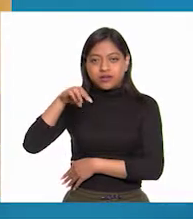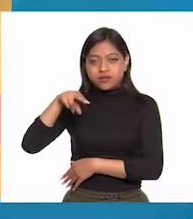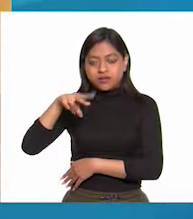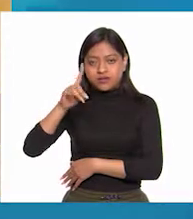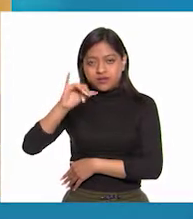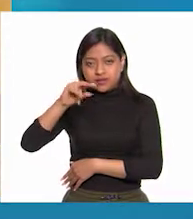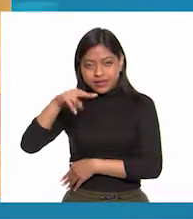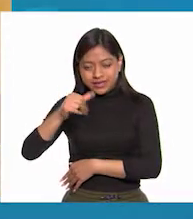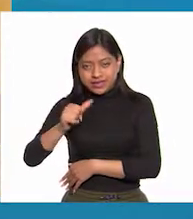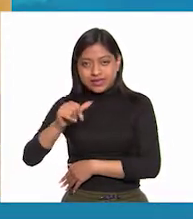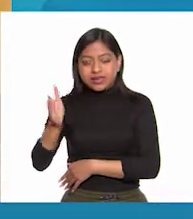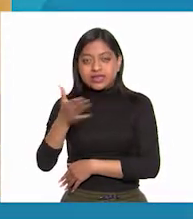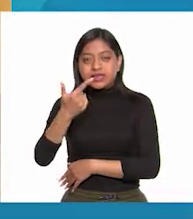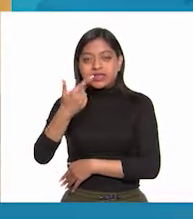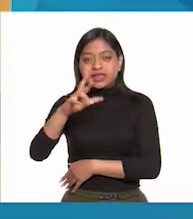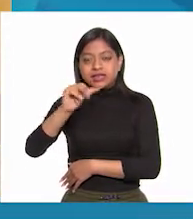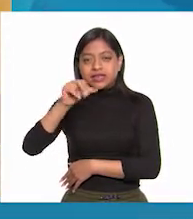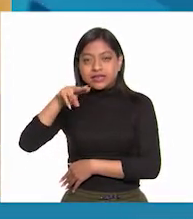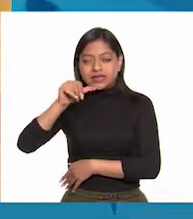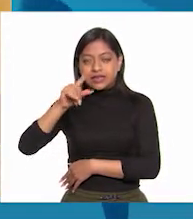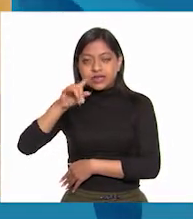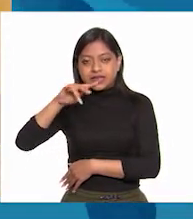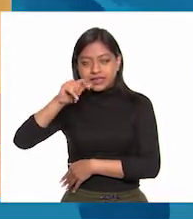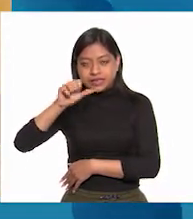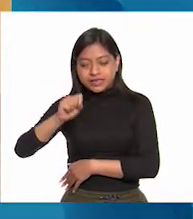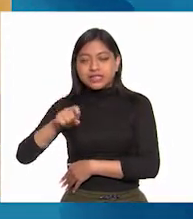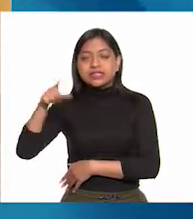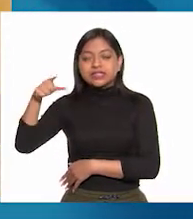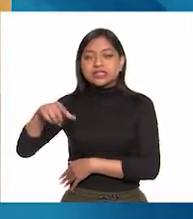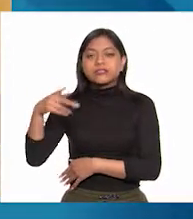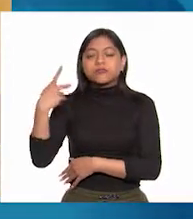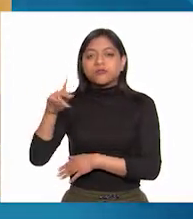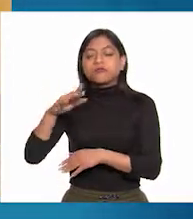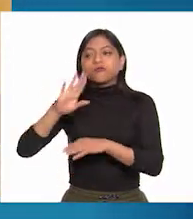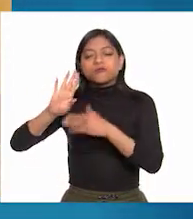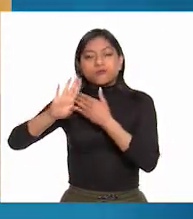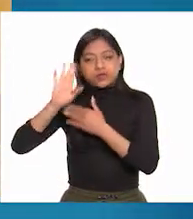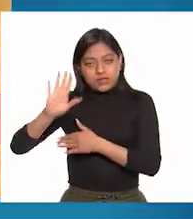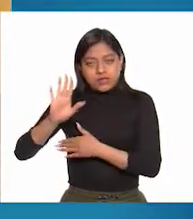Aún así, el movimiento había herido de muerte al virreinato.